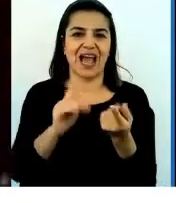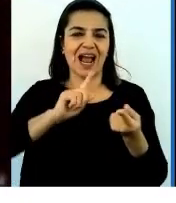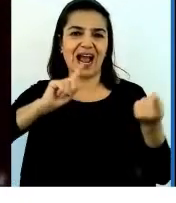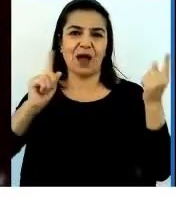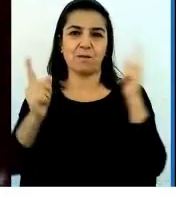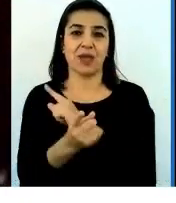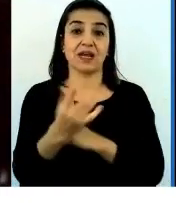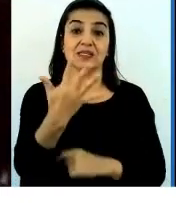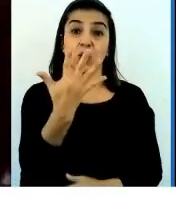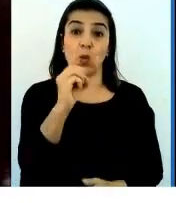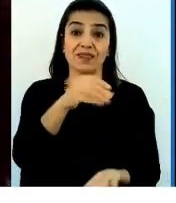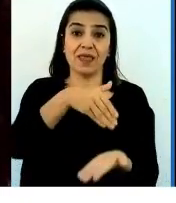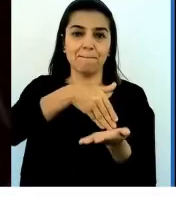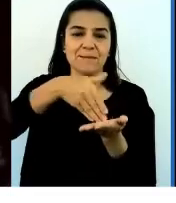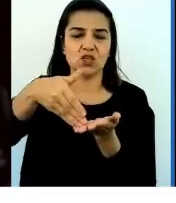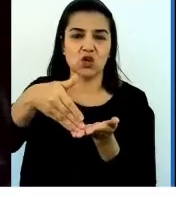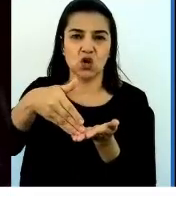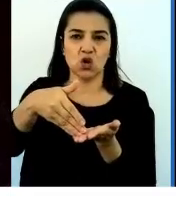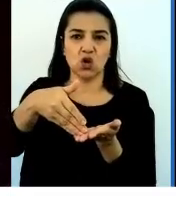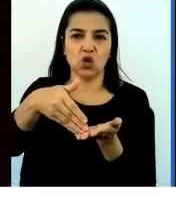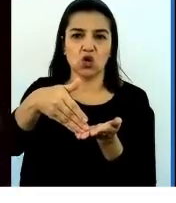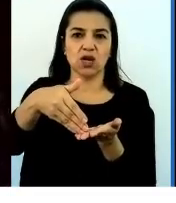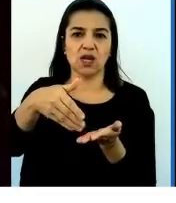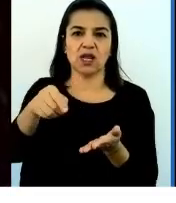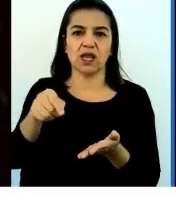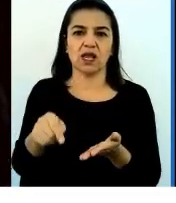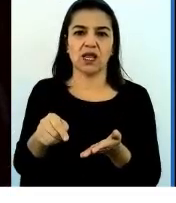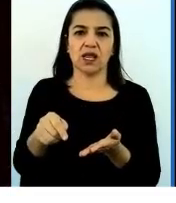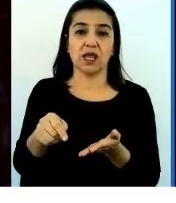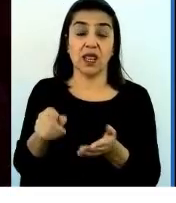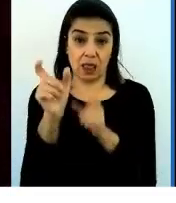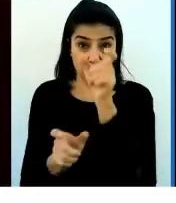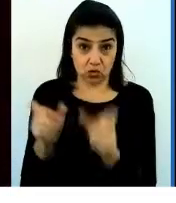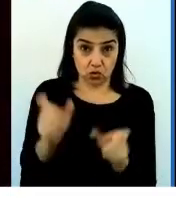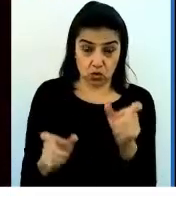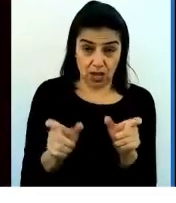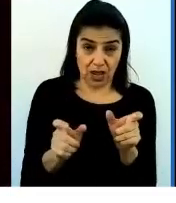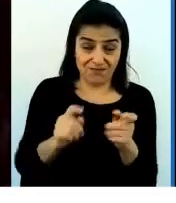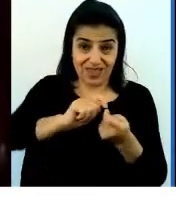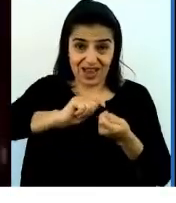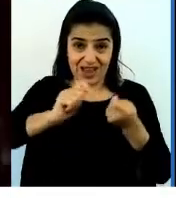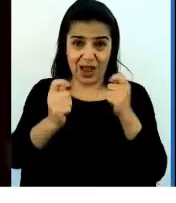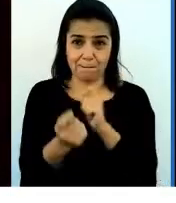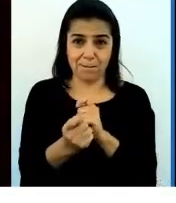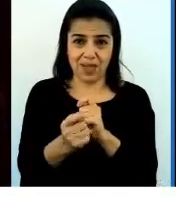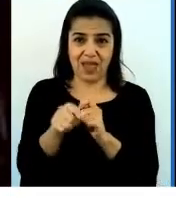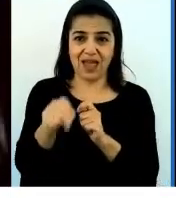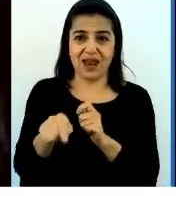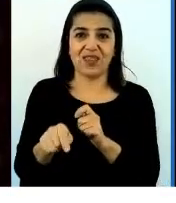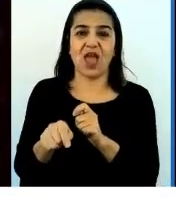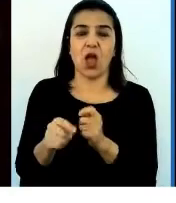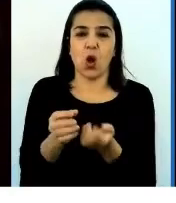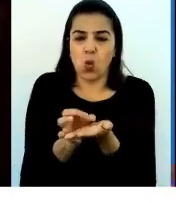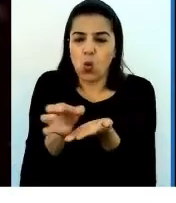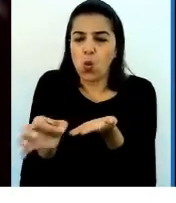de cultivos básicos